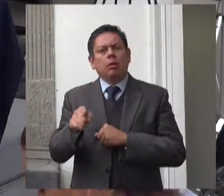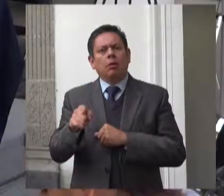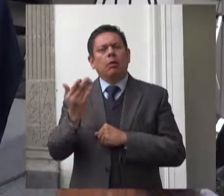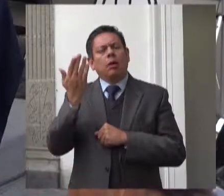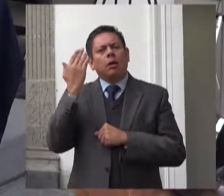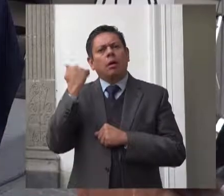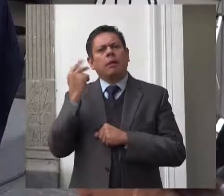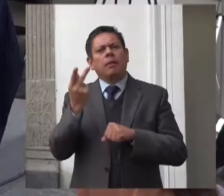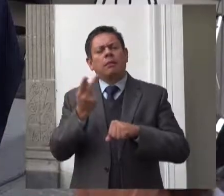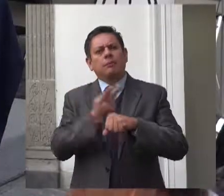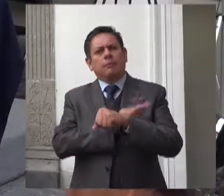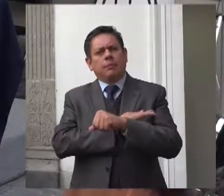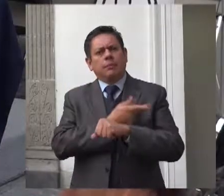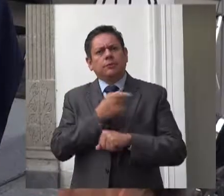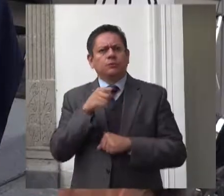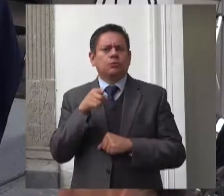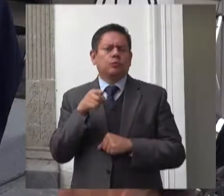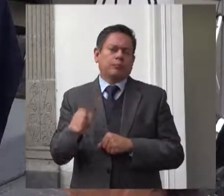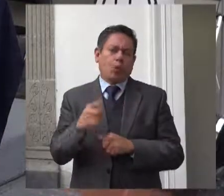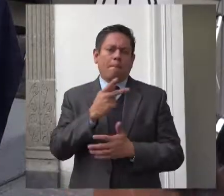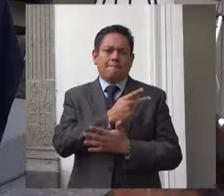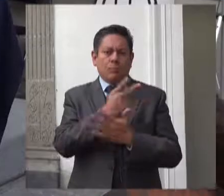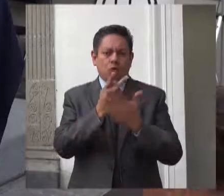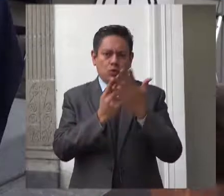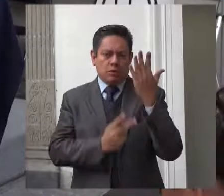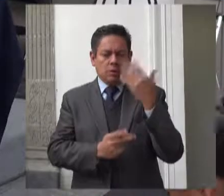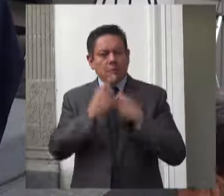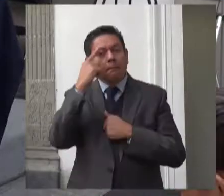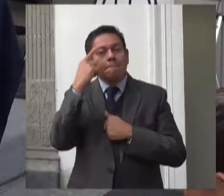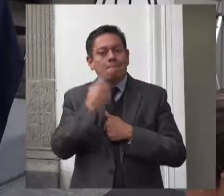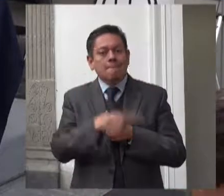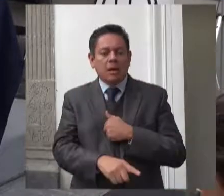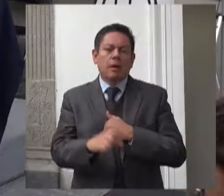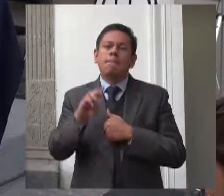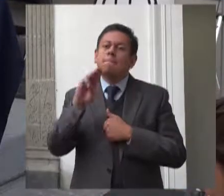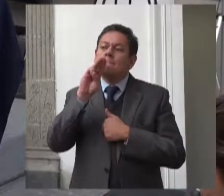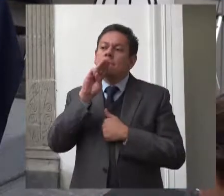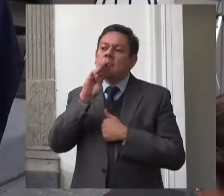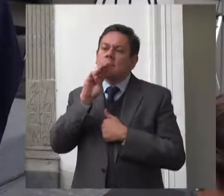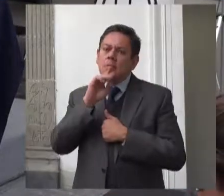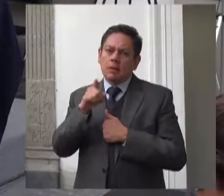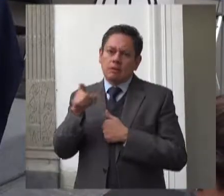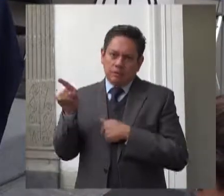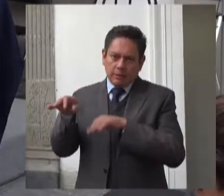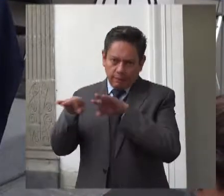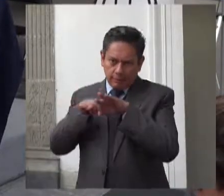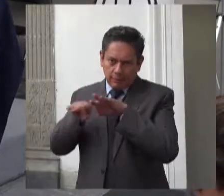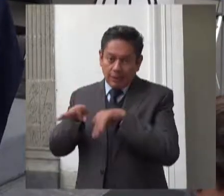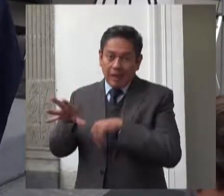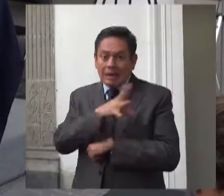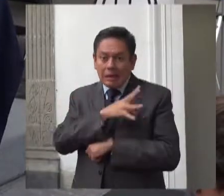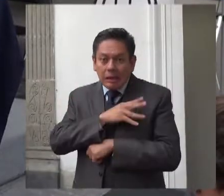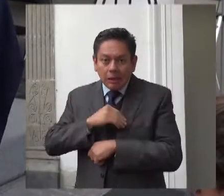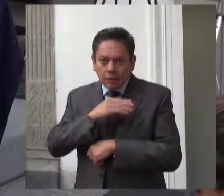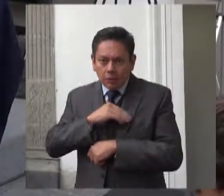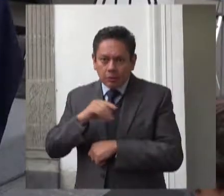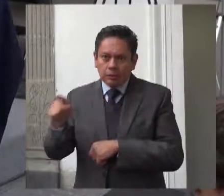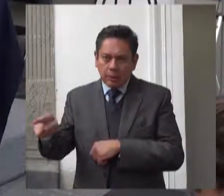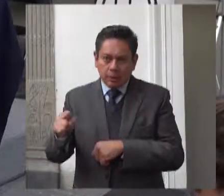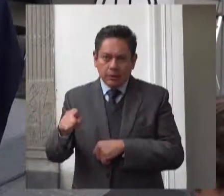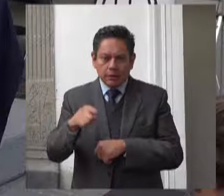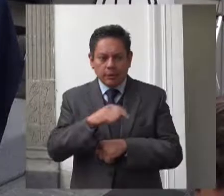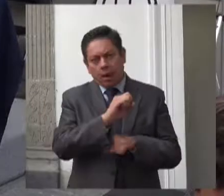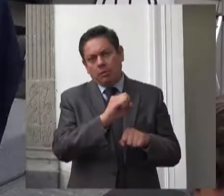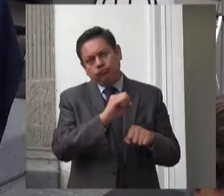personas usuarias y beneficiarias del programa de estancias infantiles para apoyar a madres trabajadoras, que motivó la emisión de la